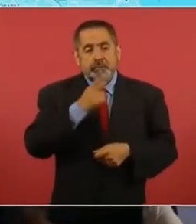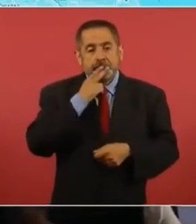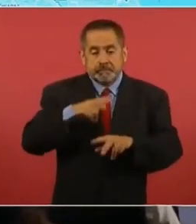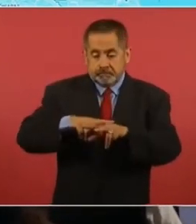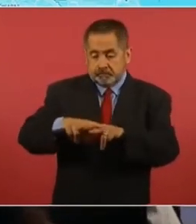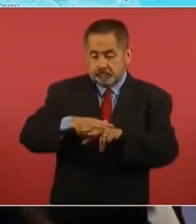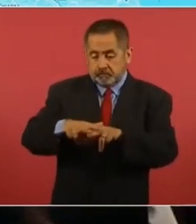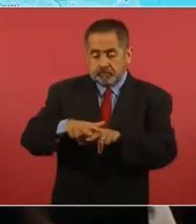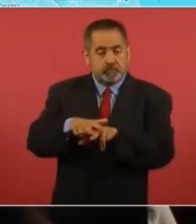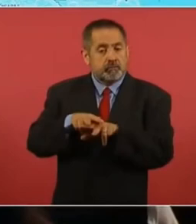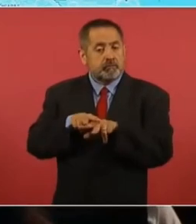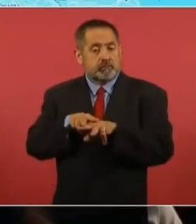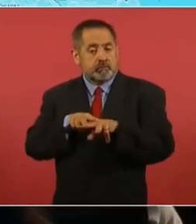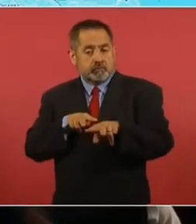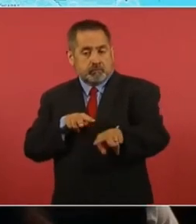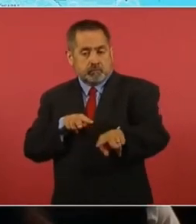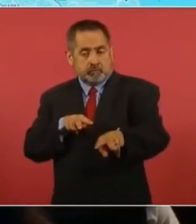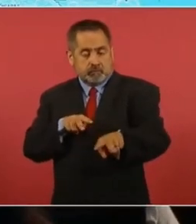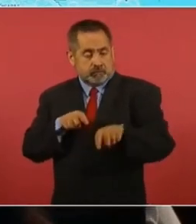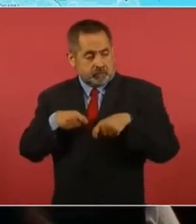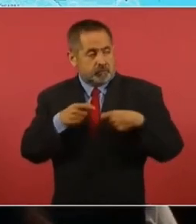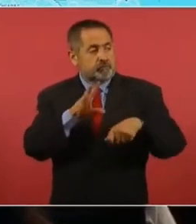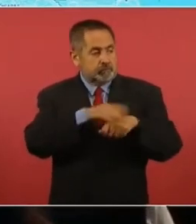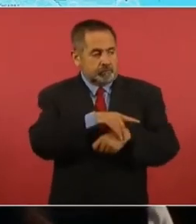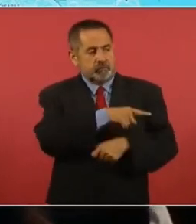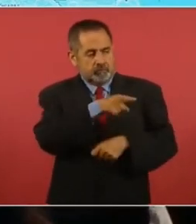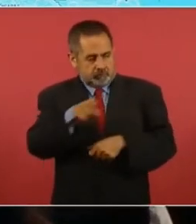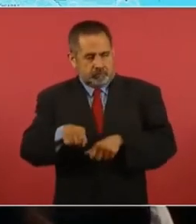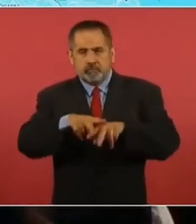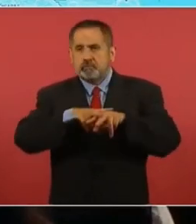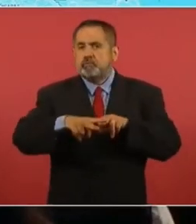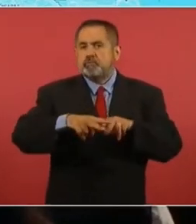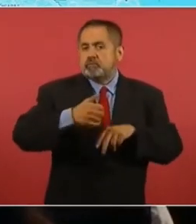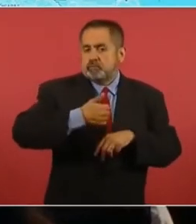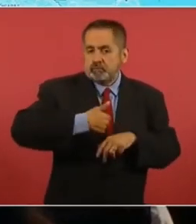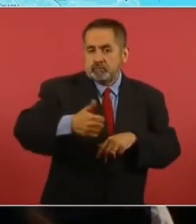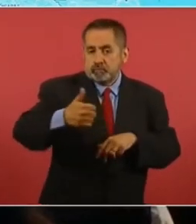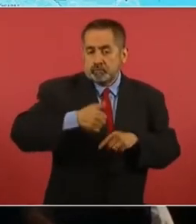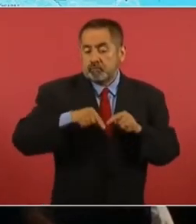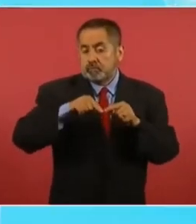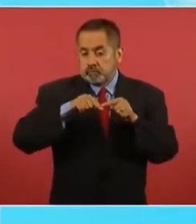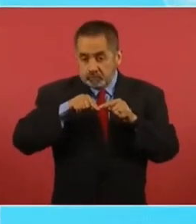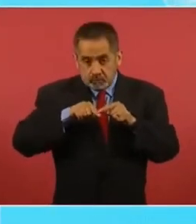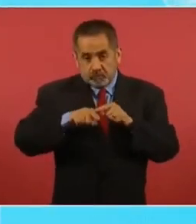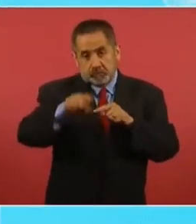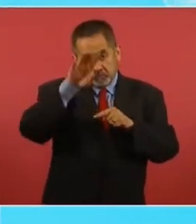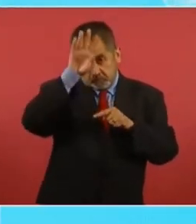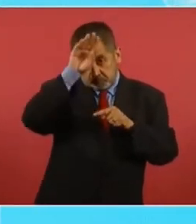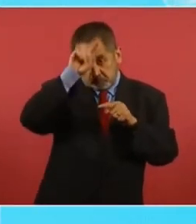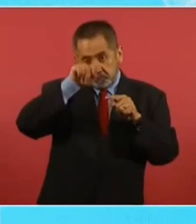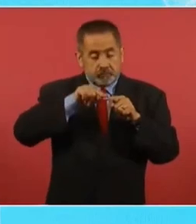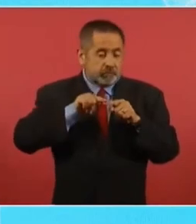vías del ferrocarril que atraviesan Monterrey,